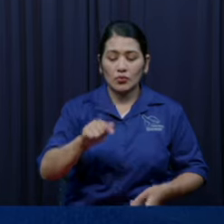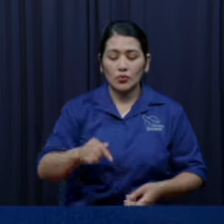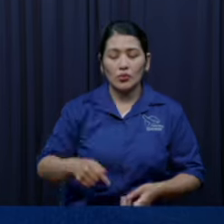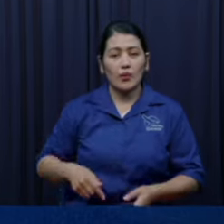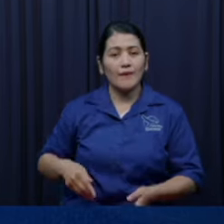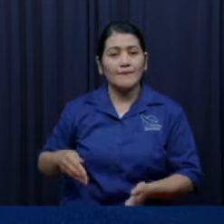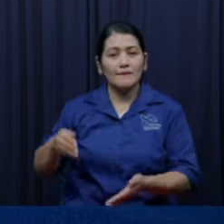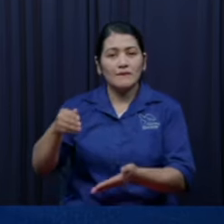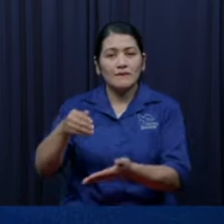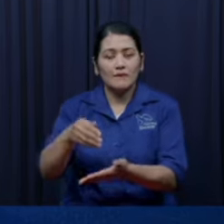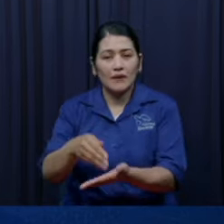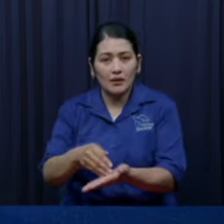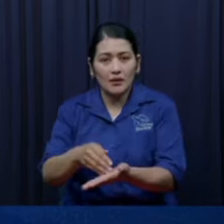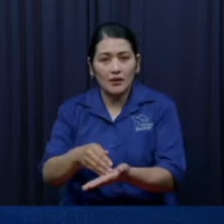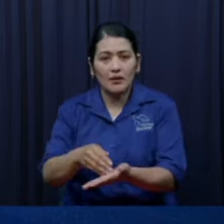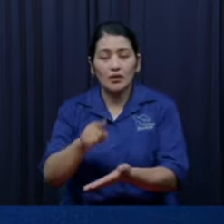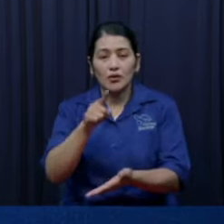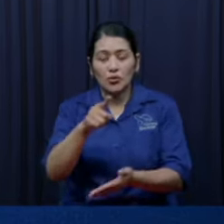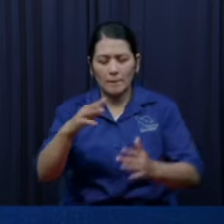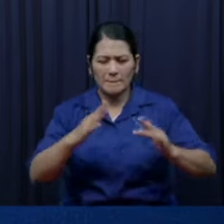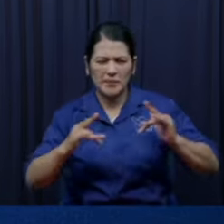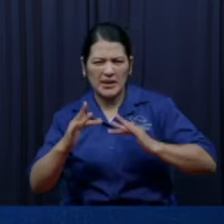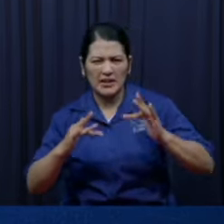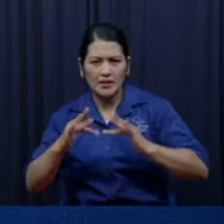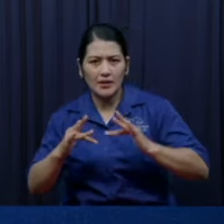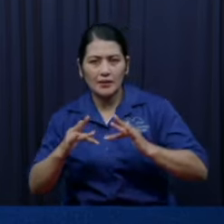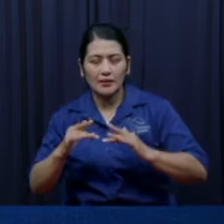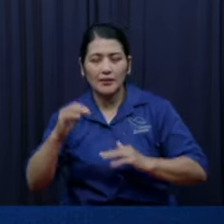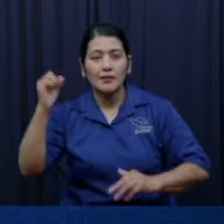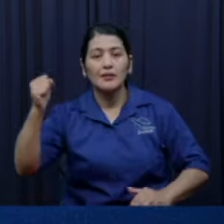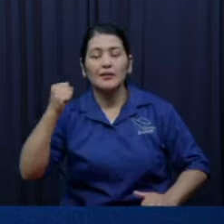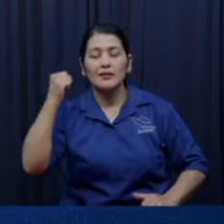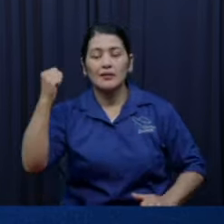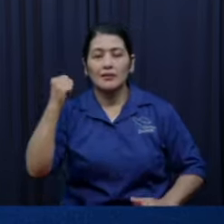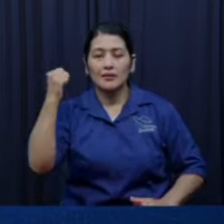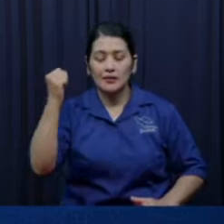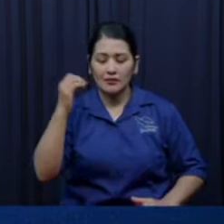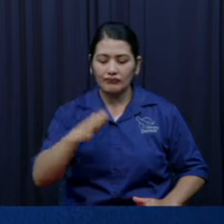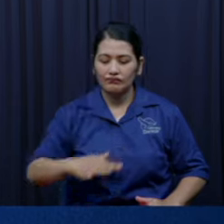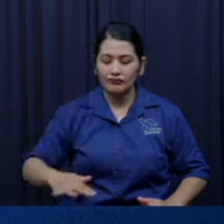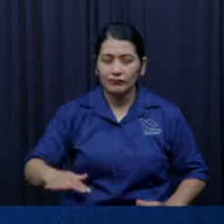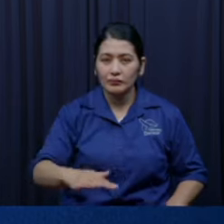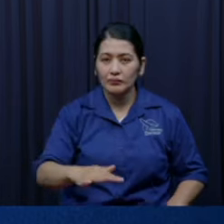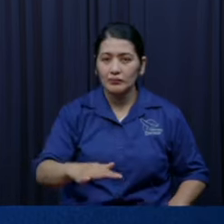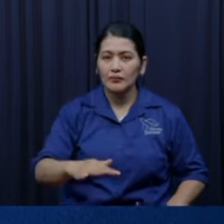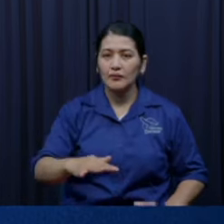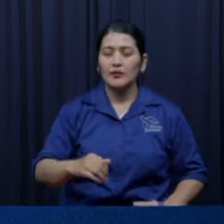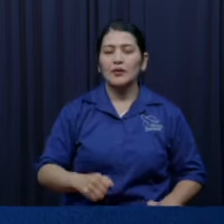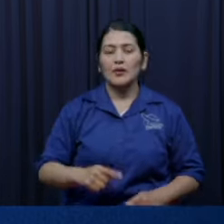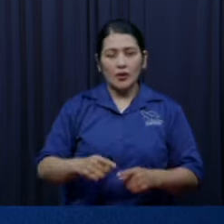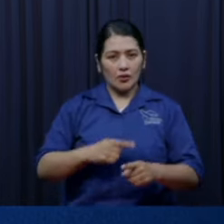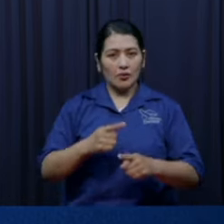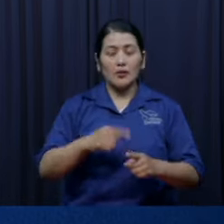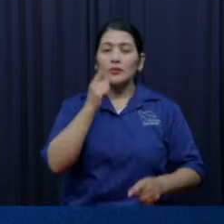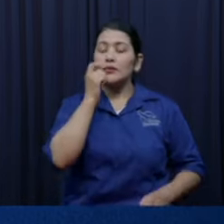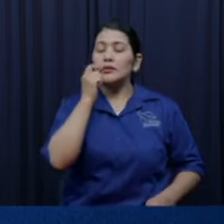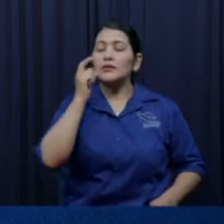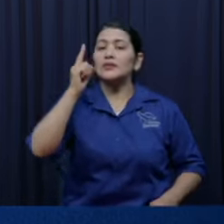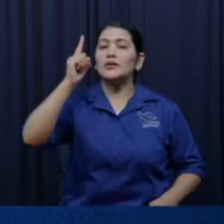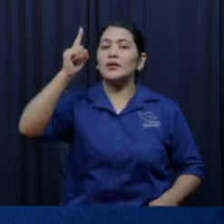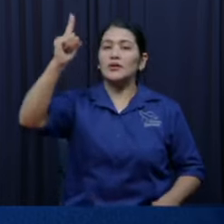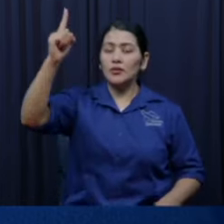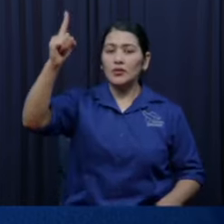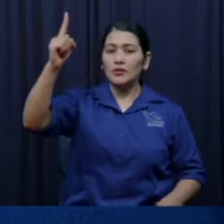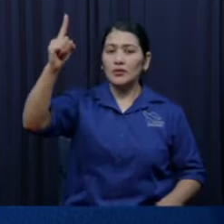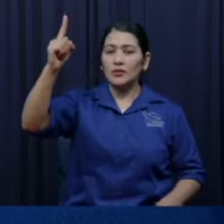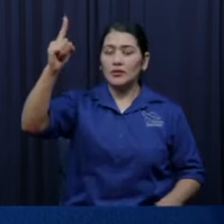para poseerla y haya echado, Él, Él era el que iba a echar,